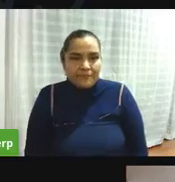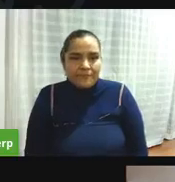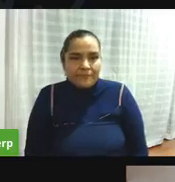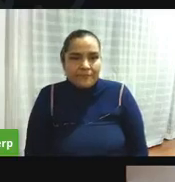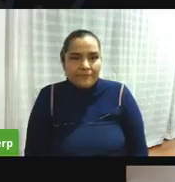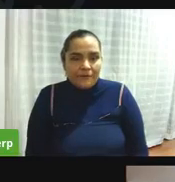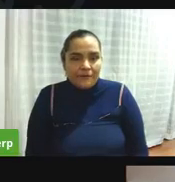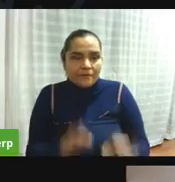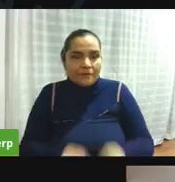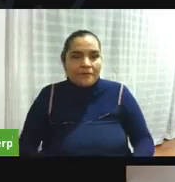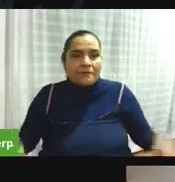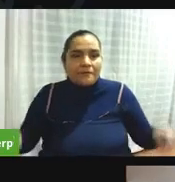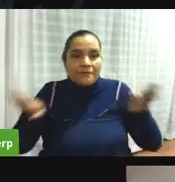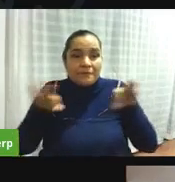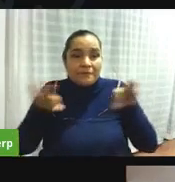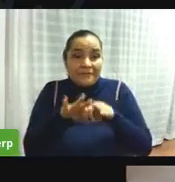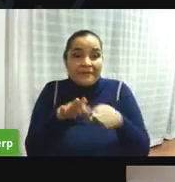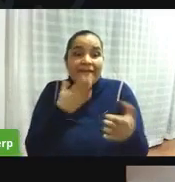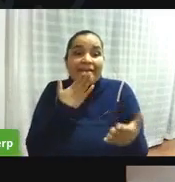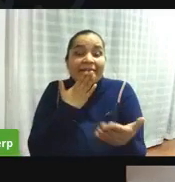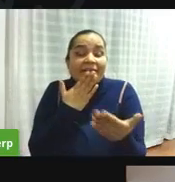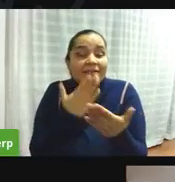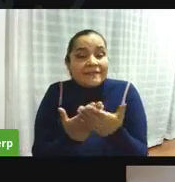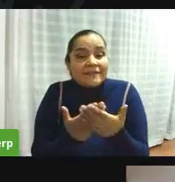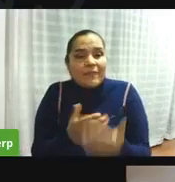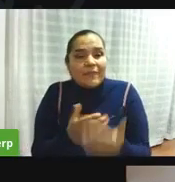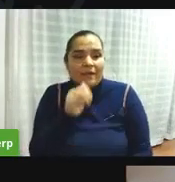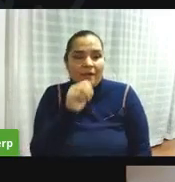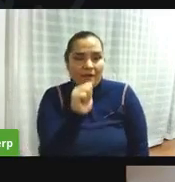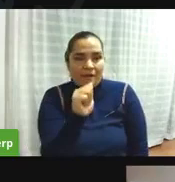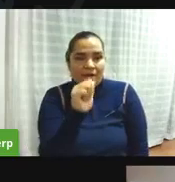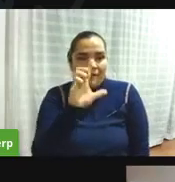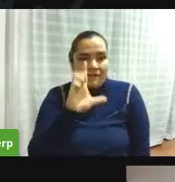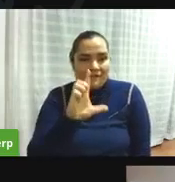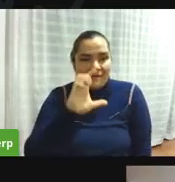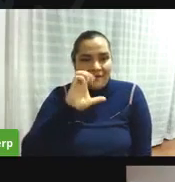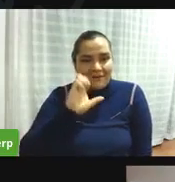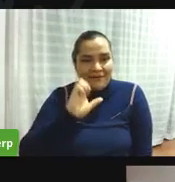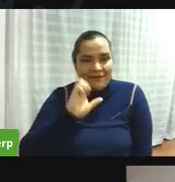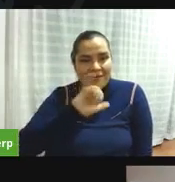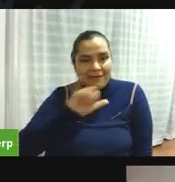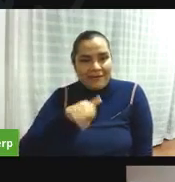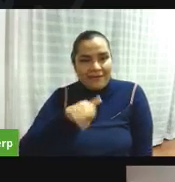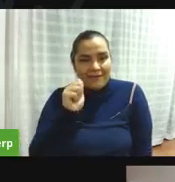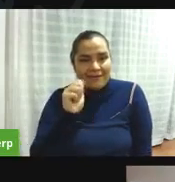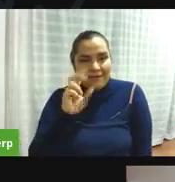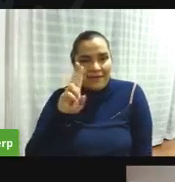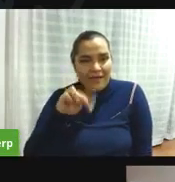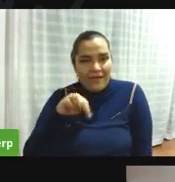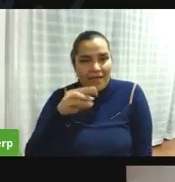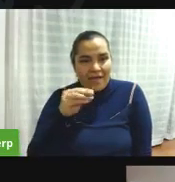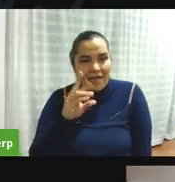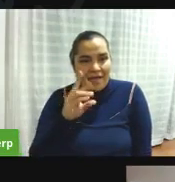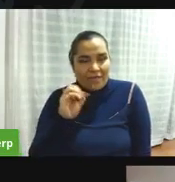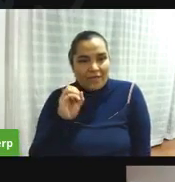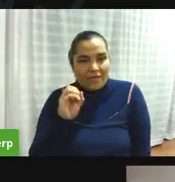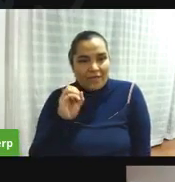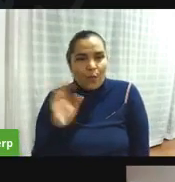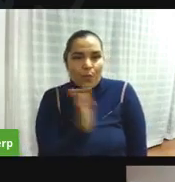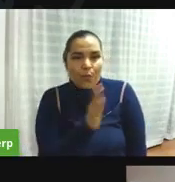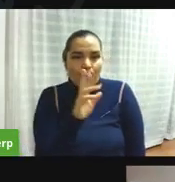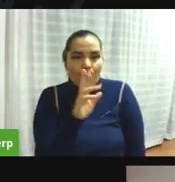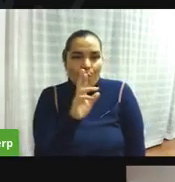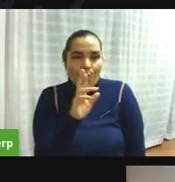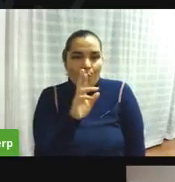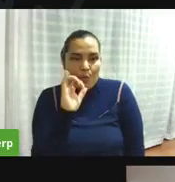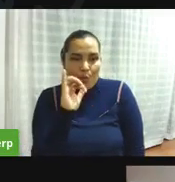sí agradecer a todos los comunales que están conectados en este momento que pudieron ver esta información esto queda colgado en el Facebook o sea